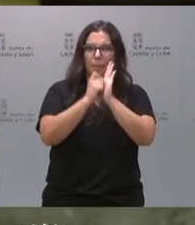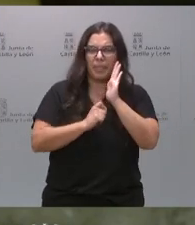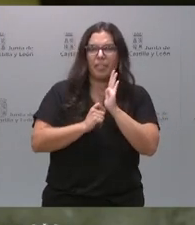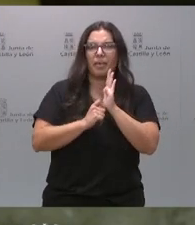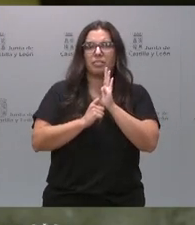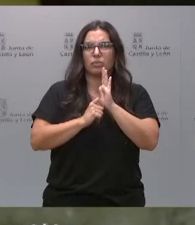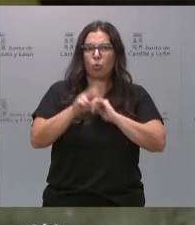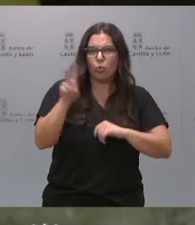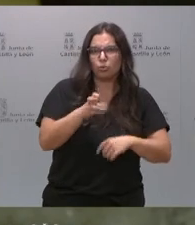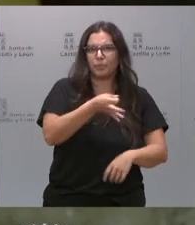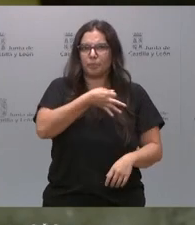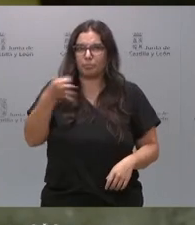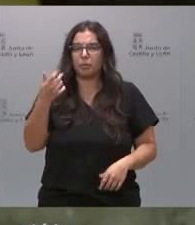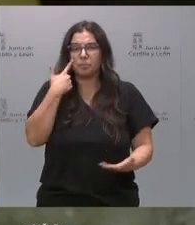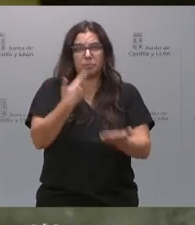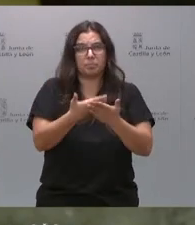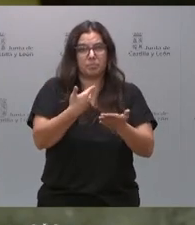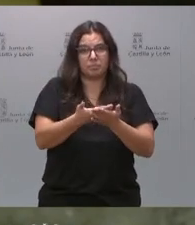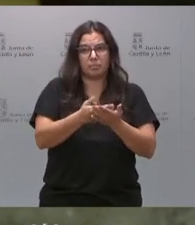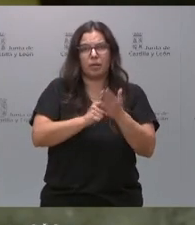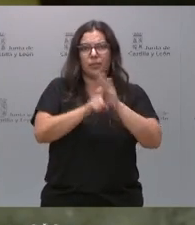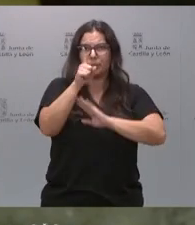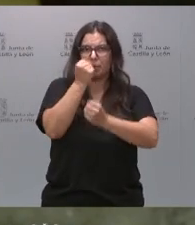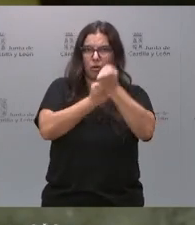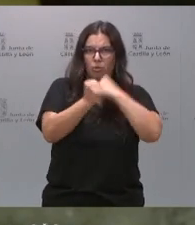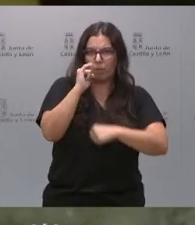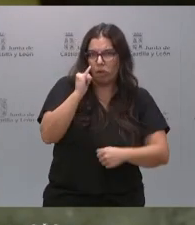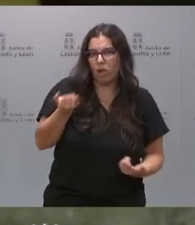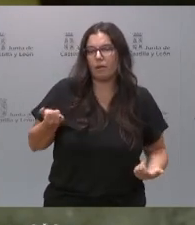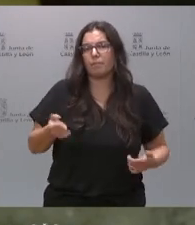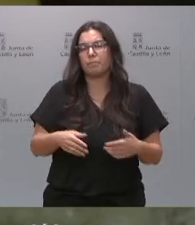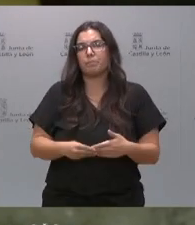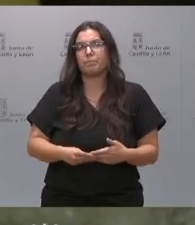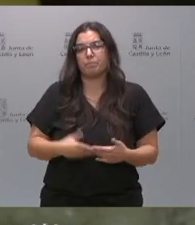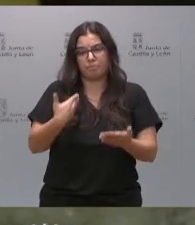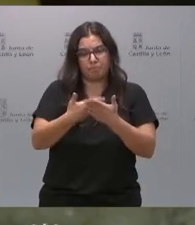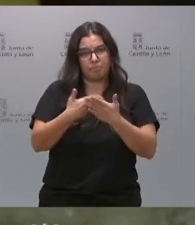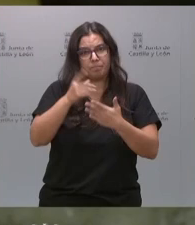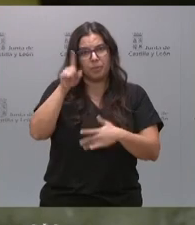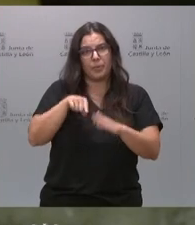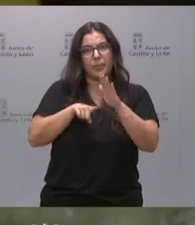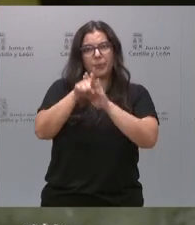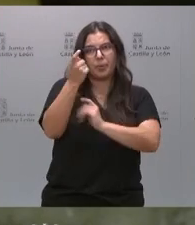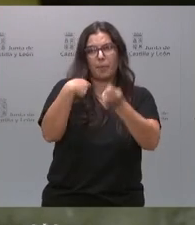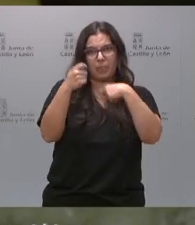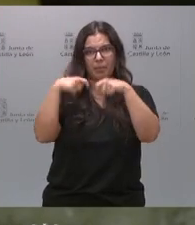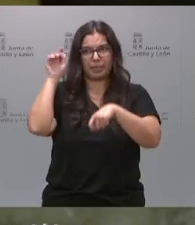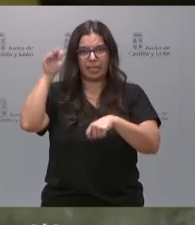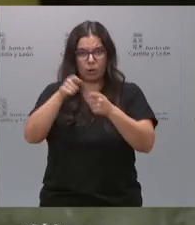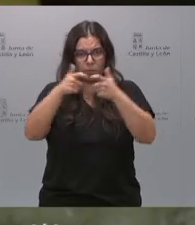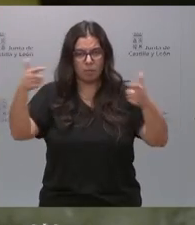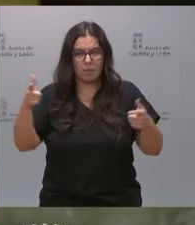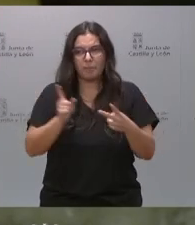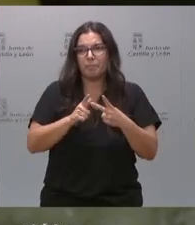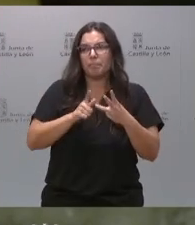eficaces que se está viendo cómo hay un crecimiento económico cómo hay un crecimiento en las exportaciones cómo